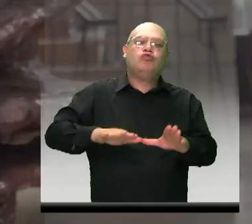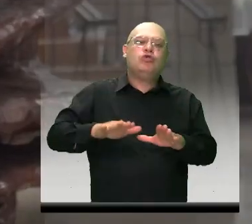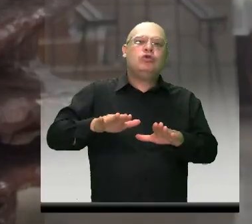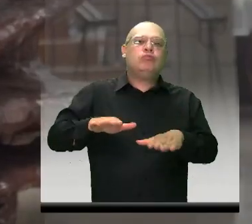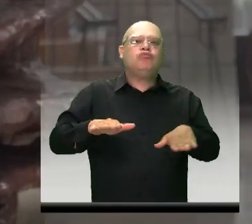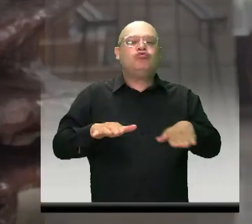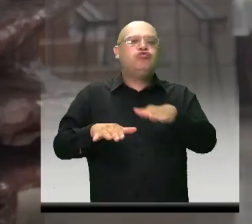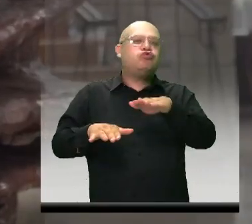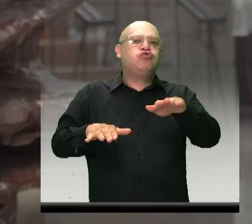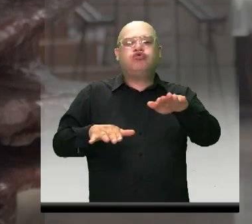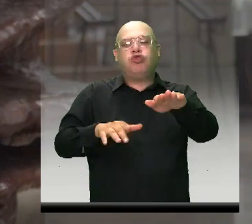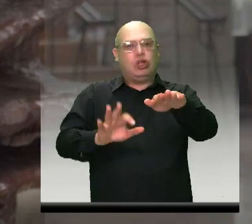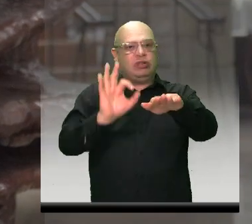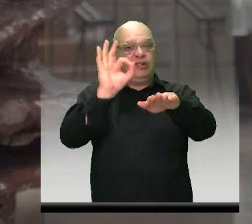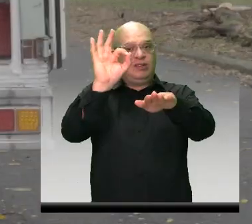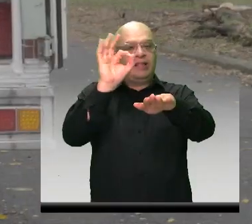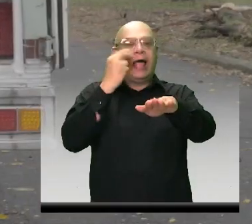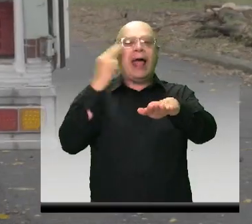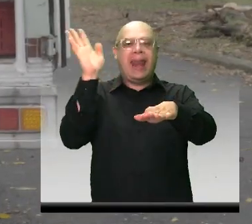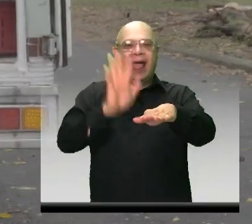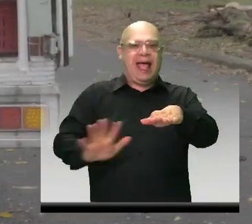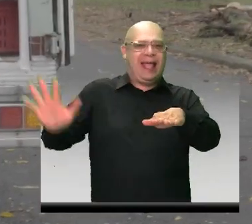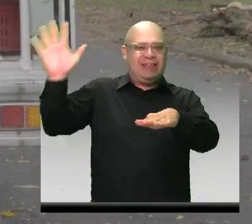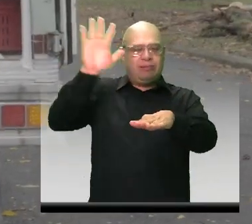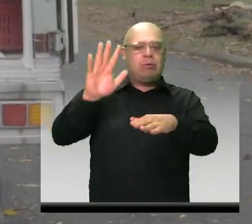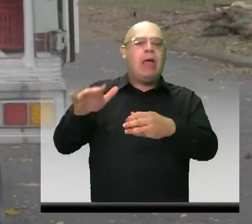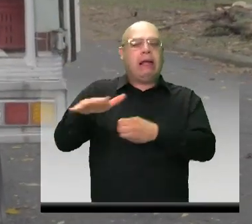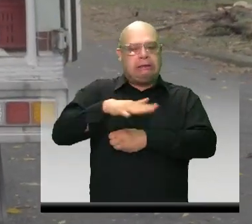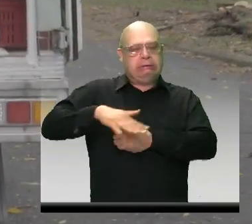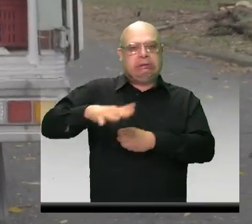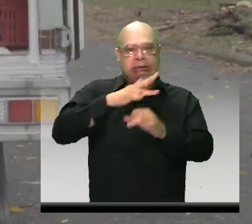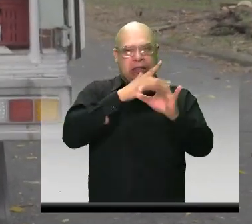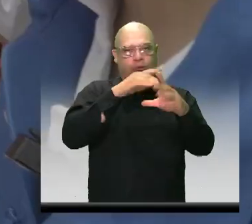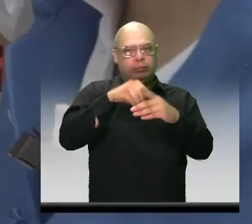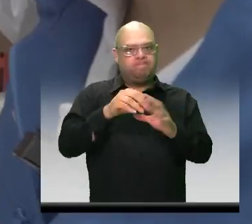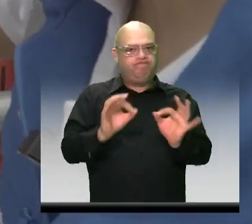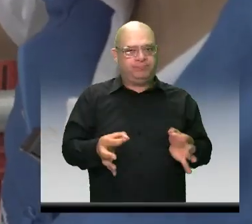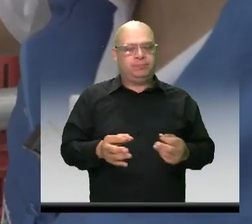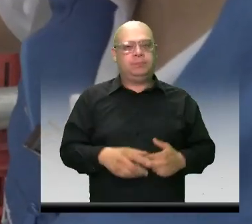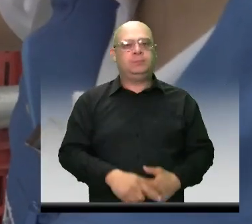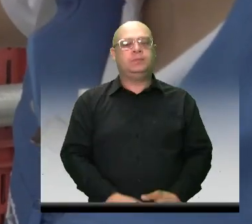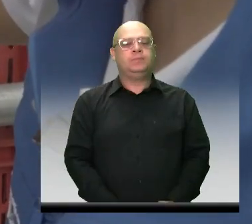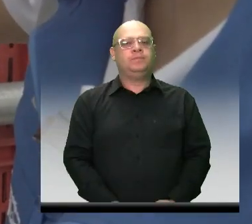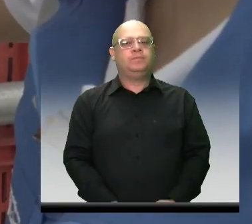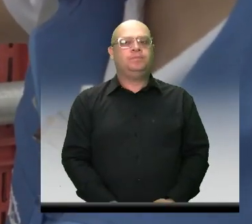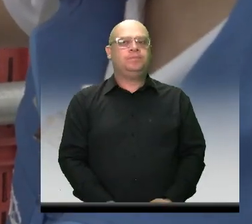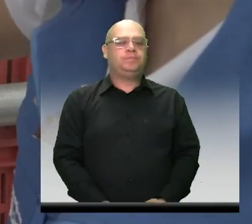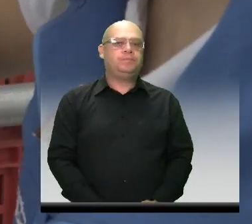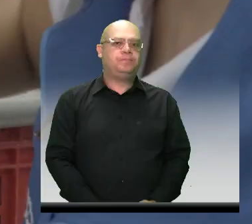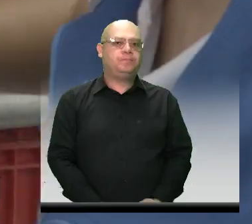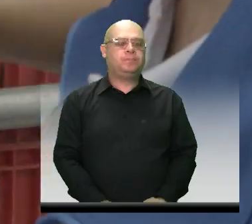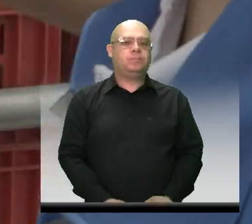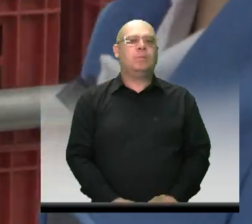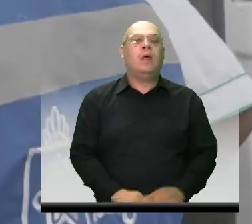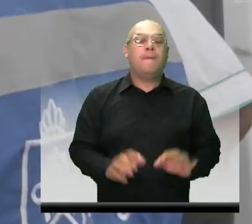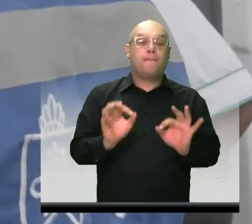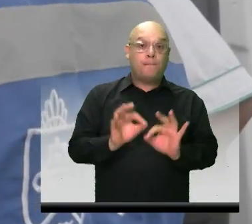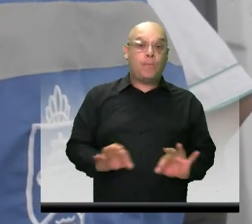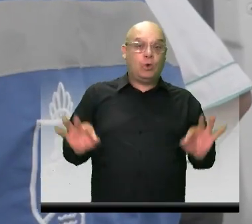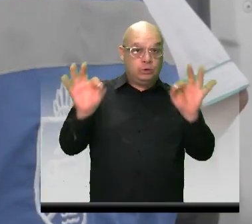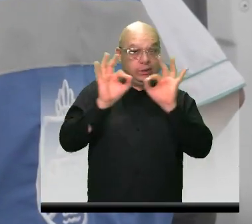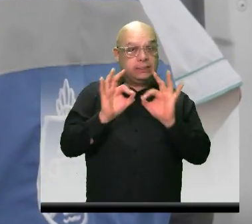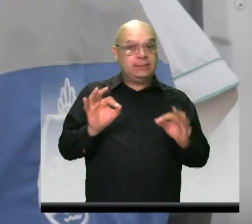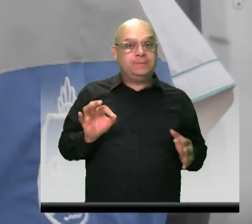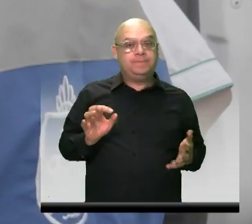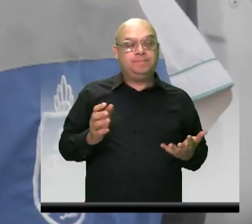alimentos a nivel nacional y municipal. Es muy importante tener en cuenta que